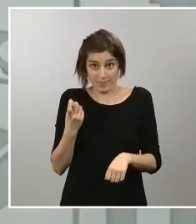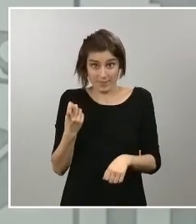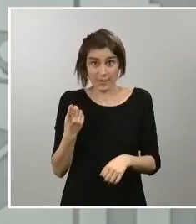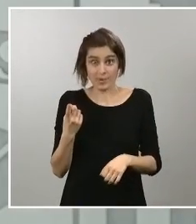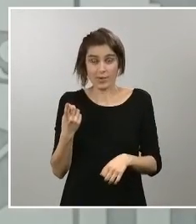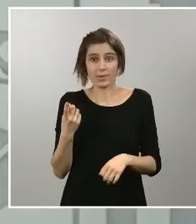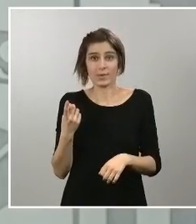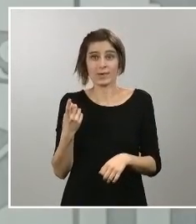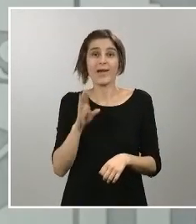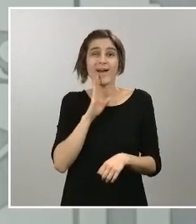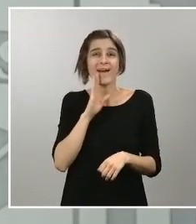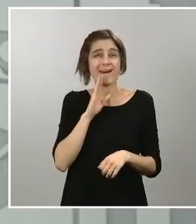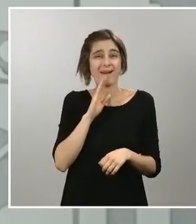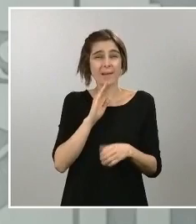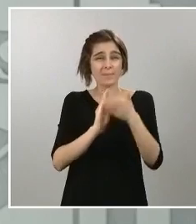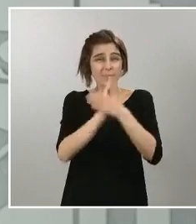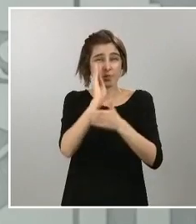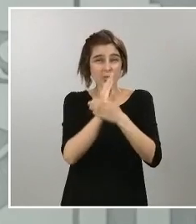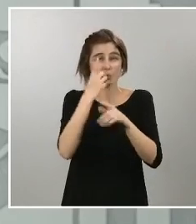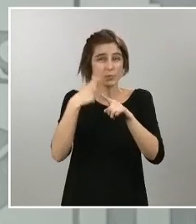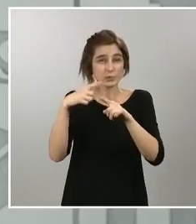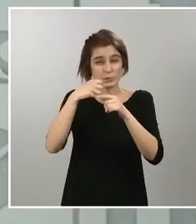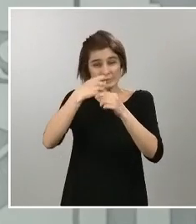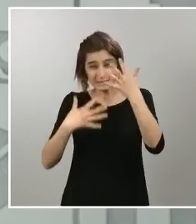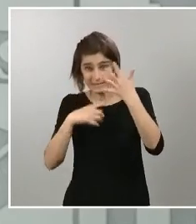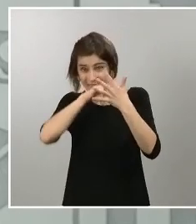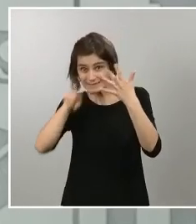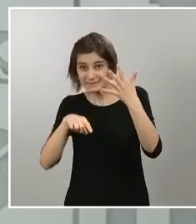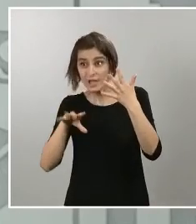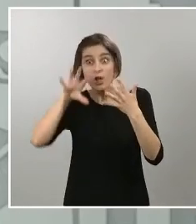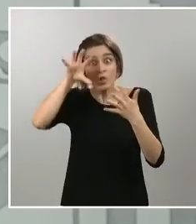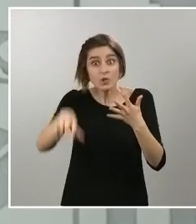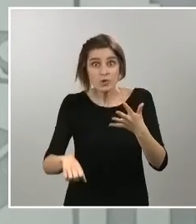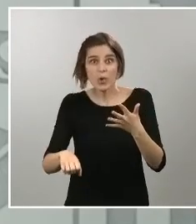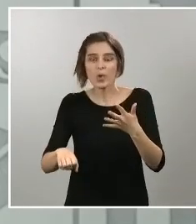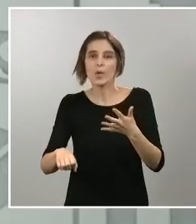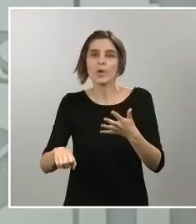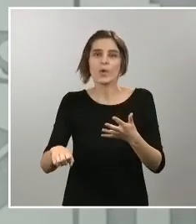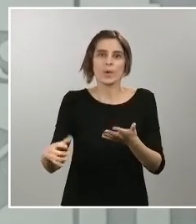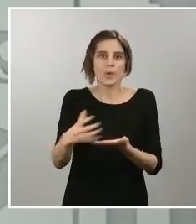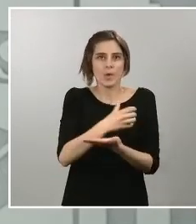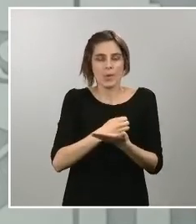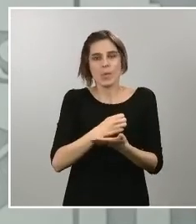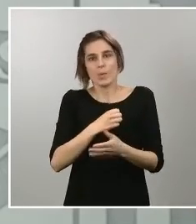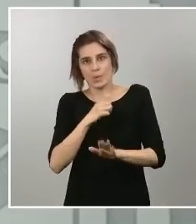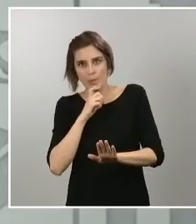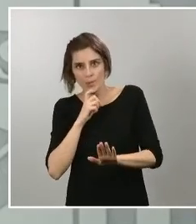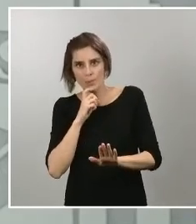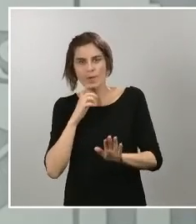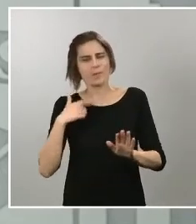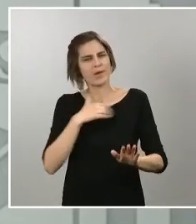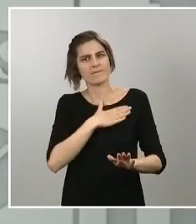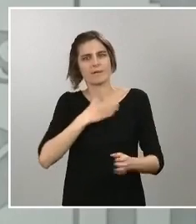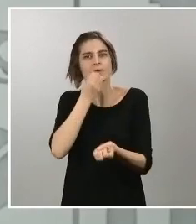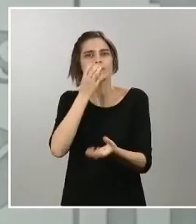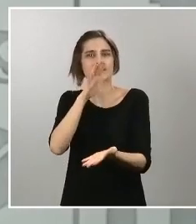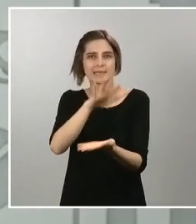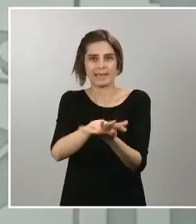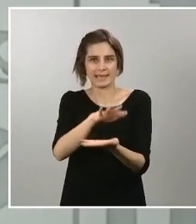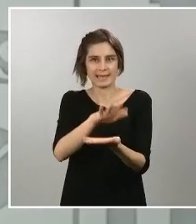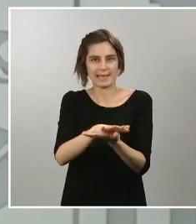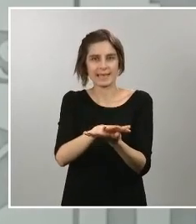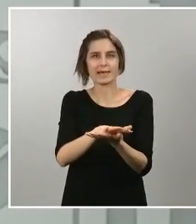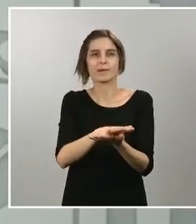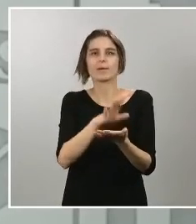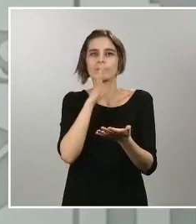materias y de esos productos. Pero quiero transmitir un mensaje de tranquilidad porque, efectivamente, el trabajo desarrollado